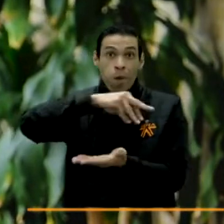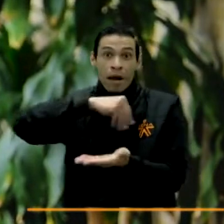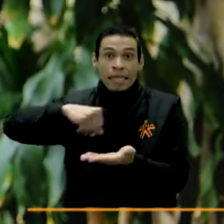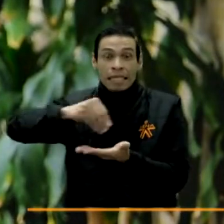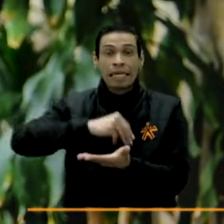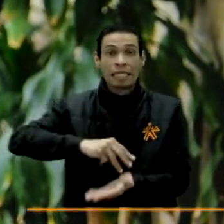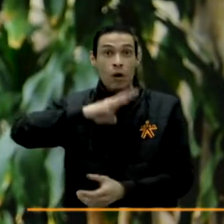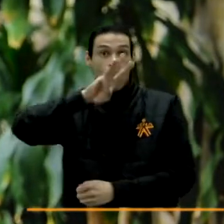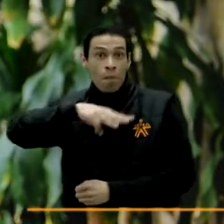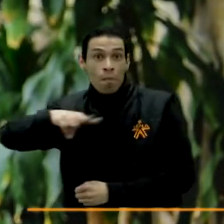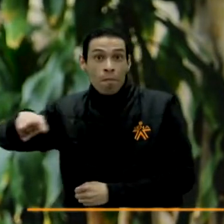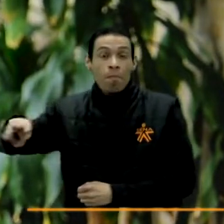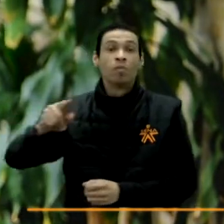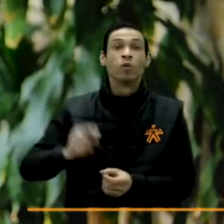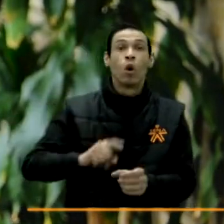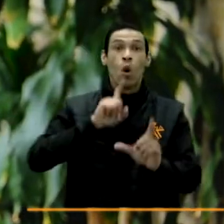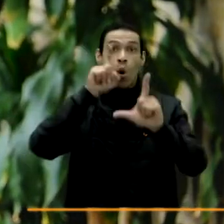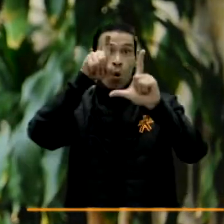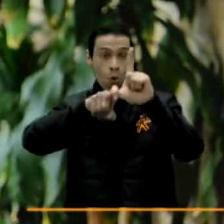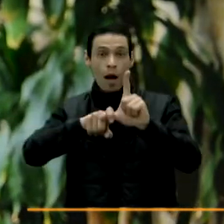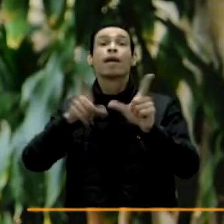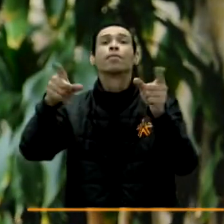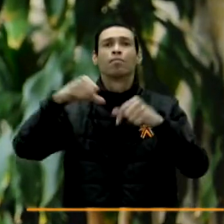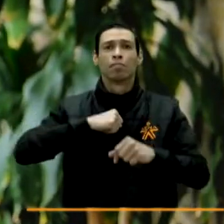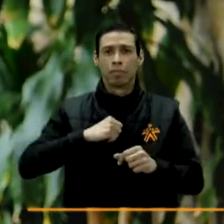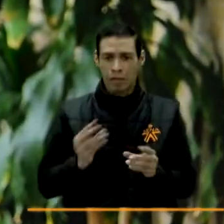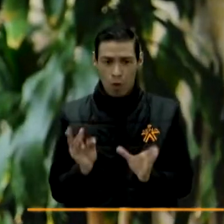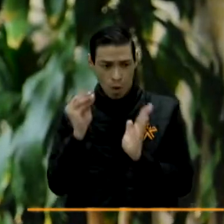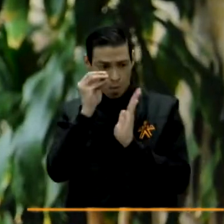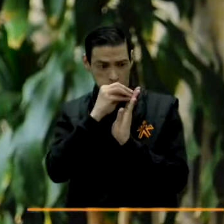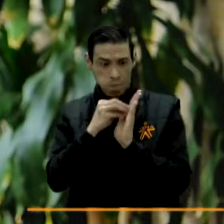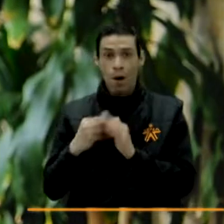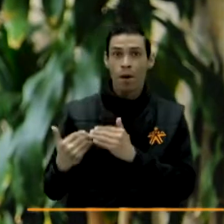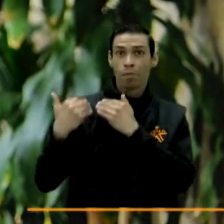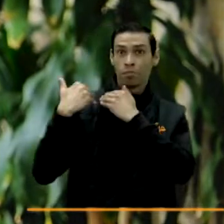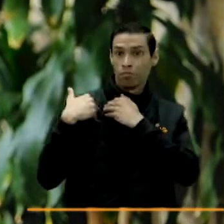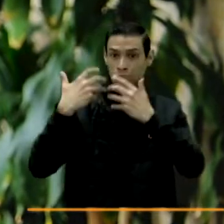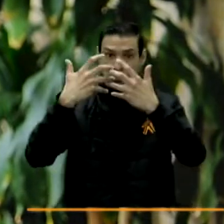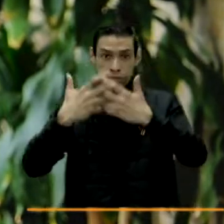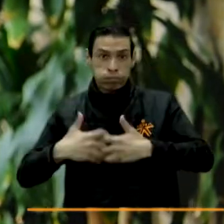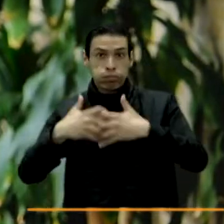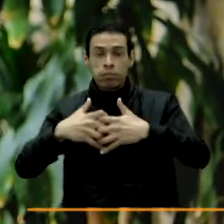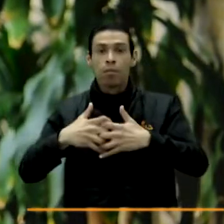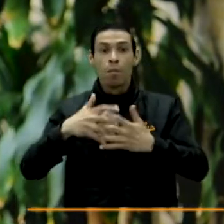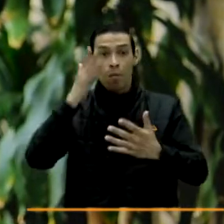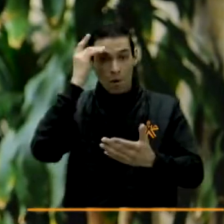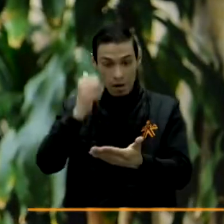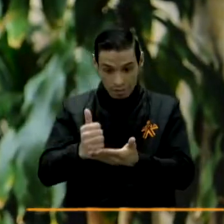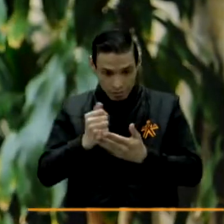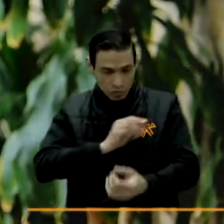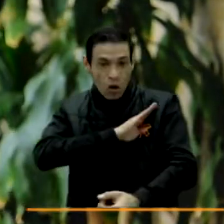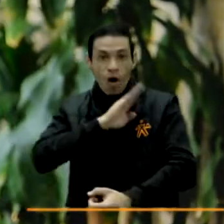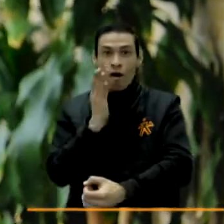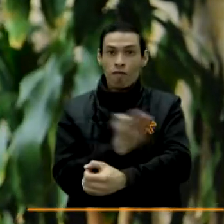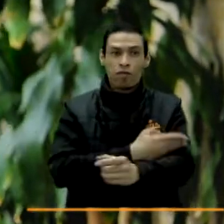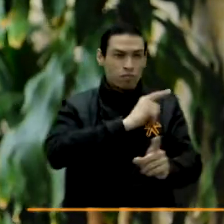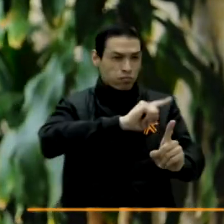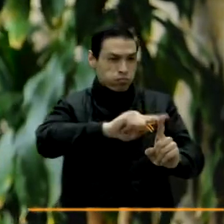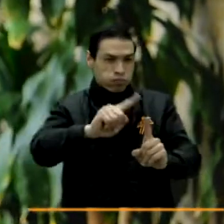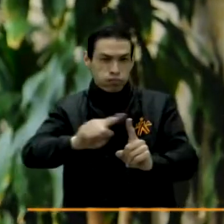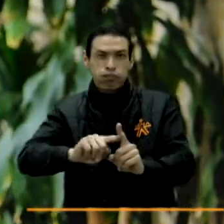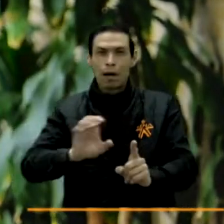Atlántico, Magdalena y La Guajira, también tiene un componente de responsabilidad social empresarial que fortalece los